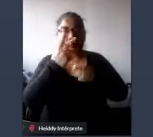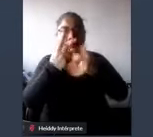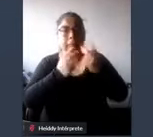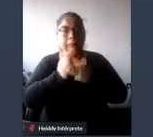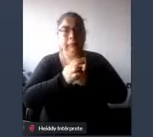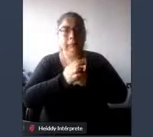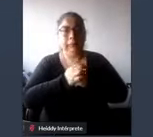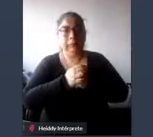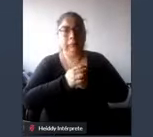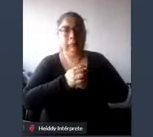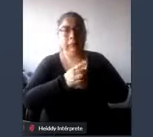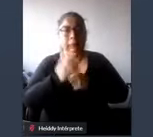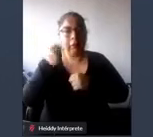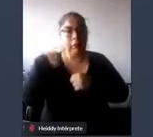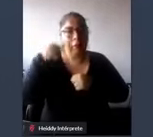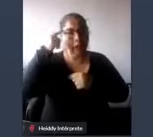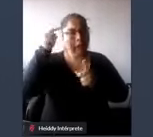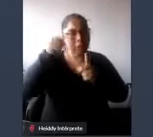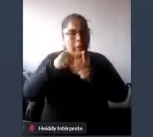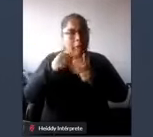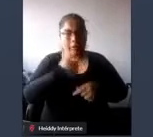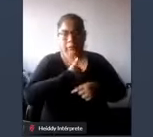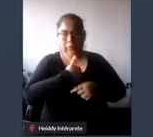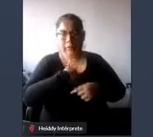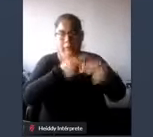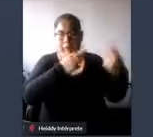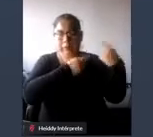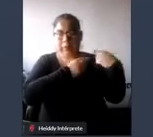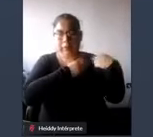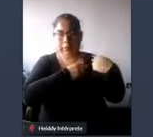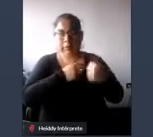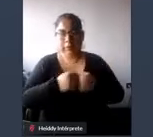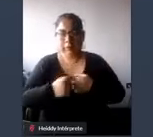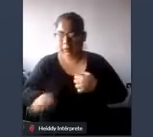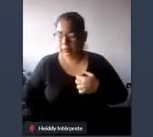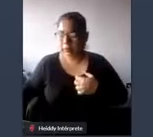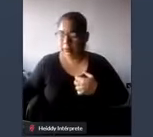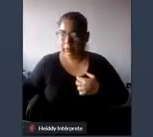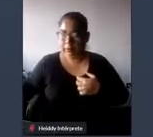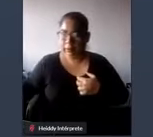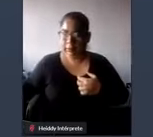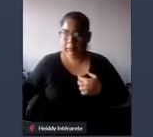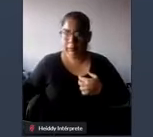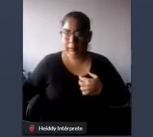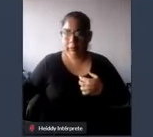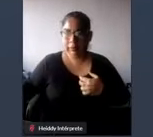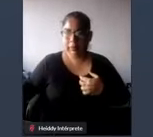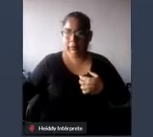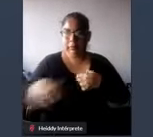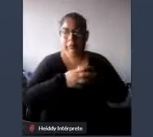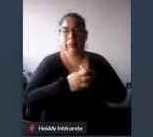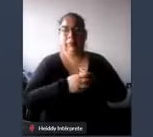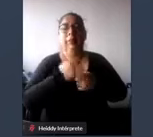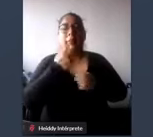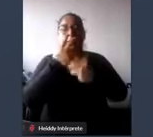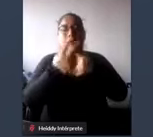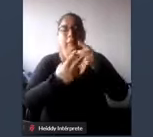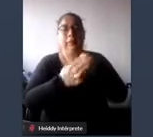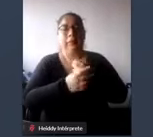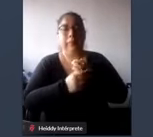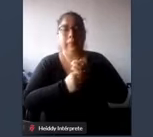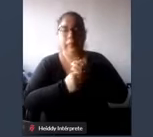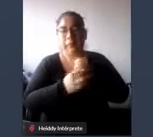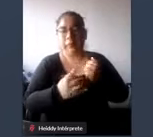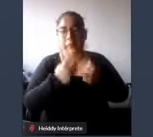creo que esa es una responsabilidad de todos los que en un momento diseñan y